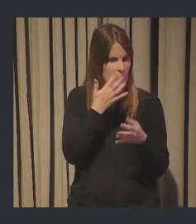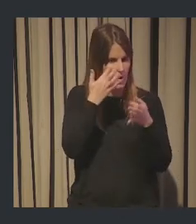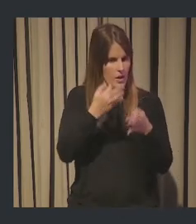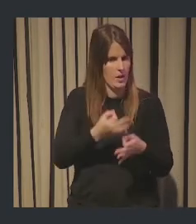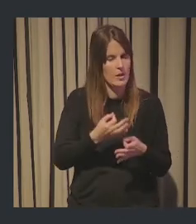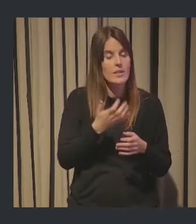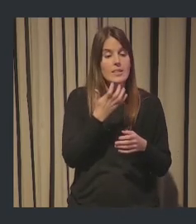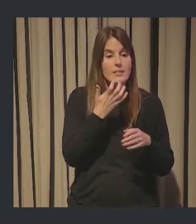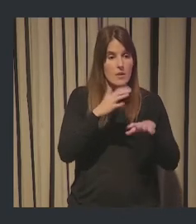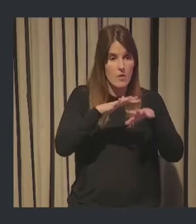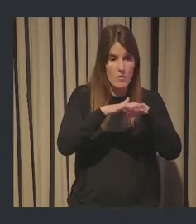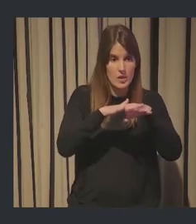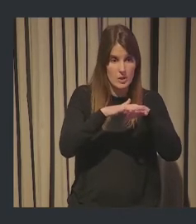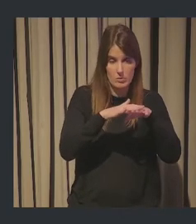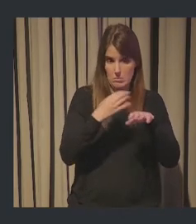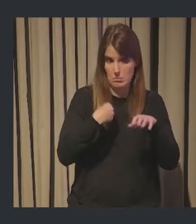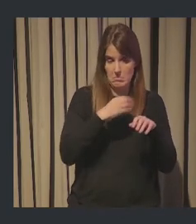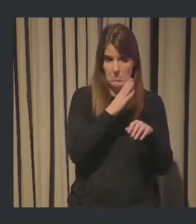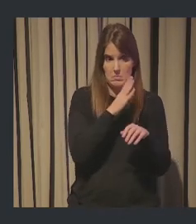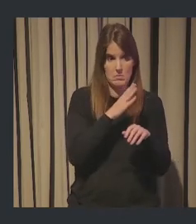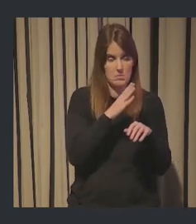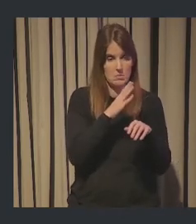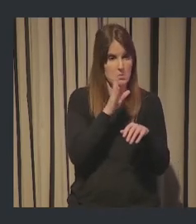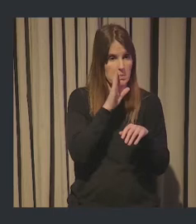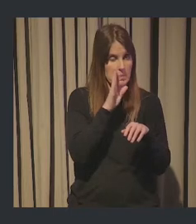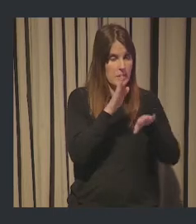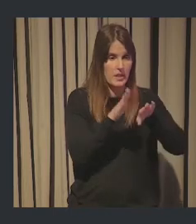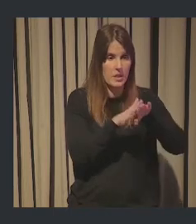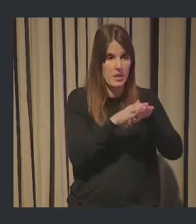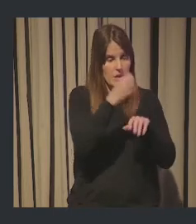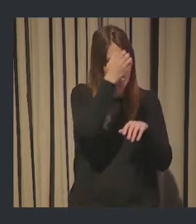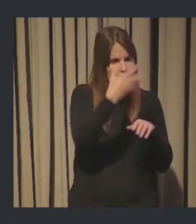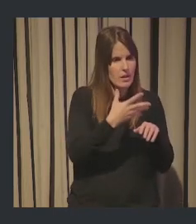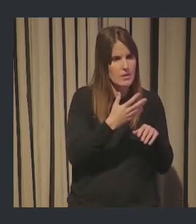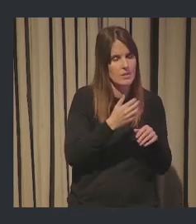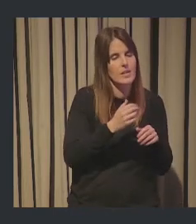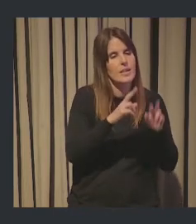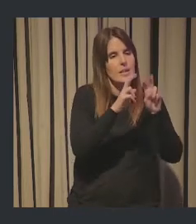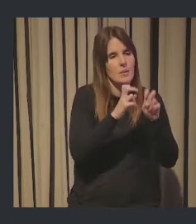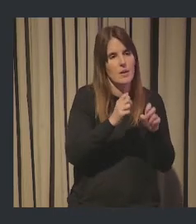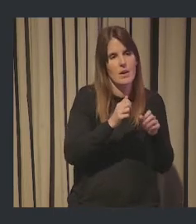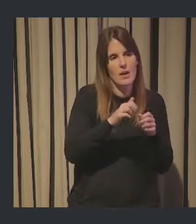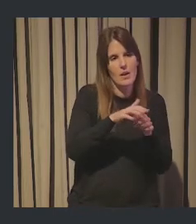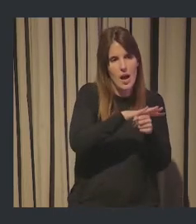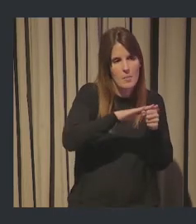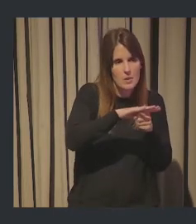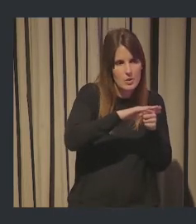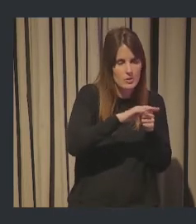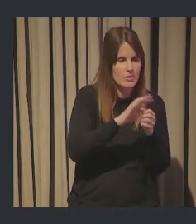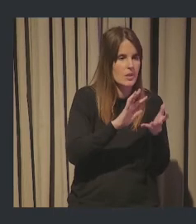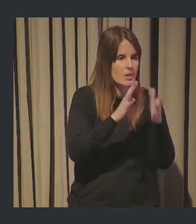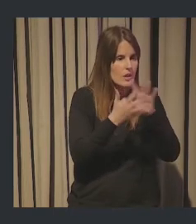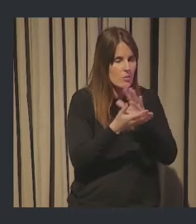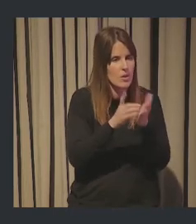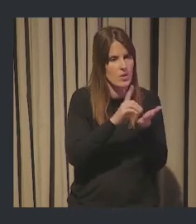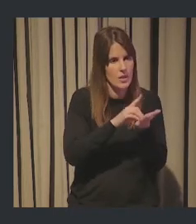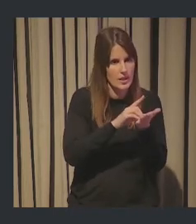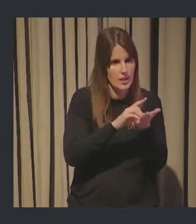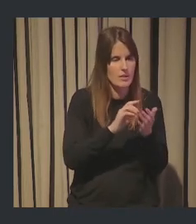los mismos filtros a la parte izquierda, donde podemos encontrar el ámbito de oportunidad al que se refiere el caso, transformaciones digitales,